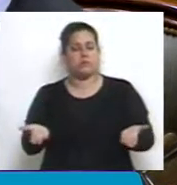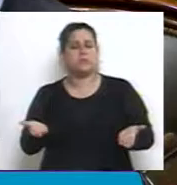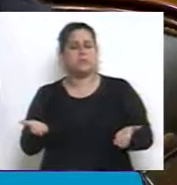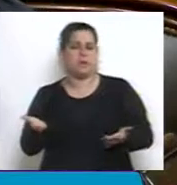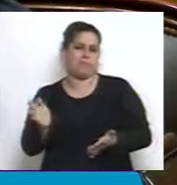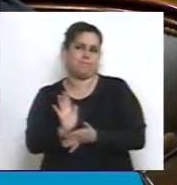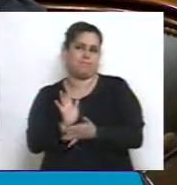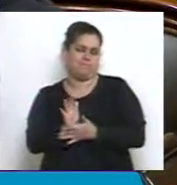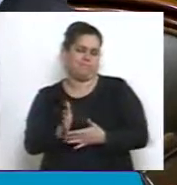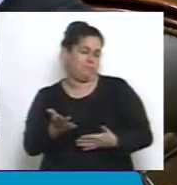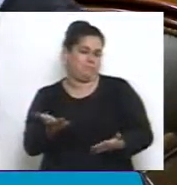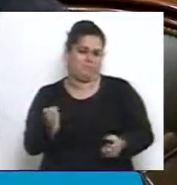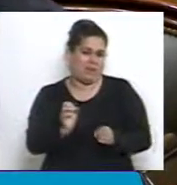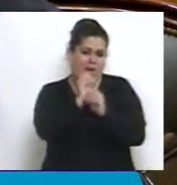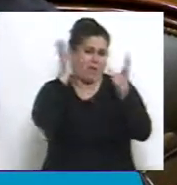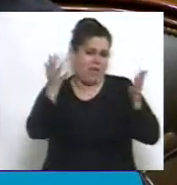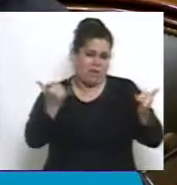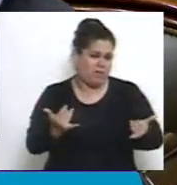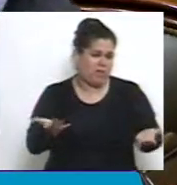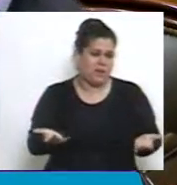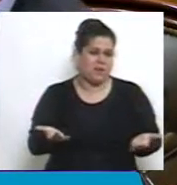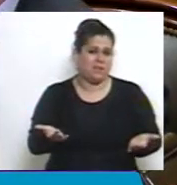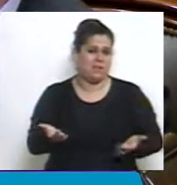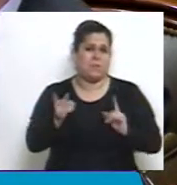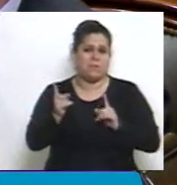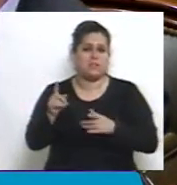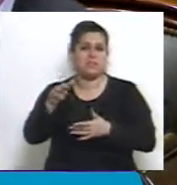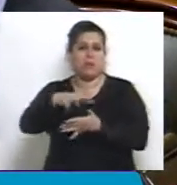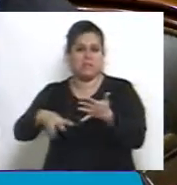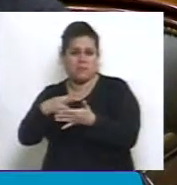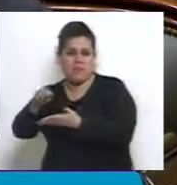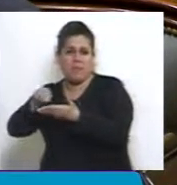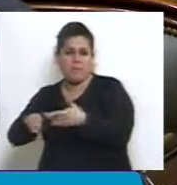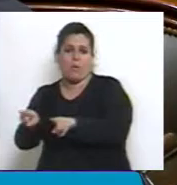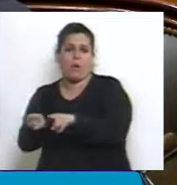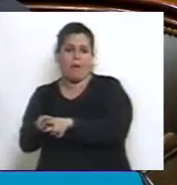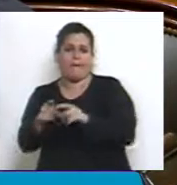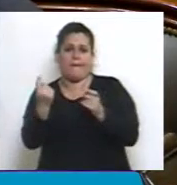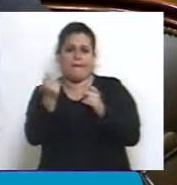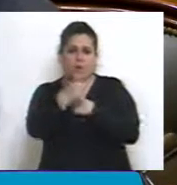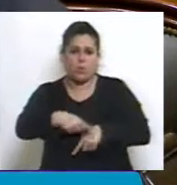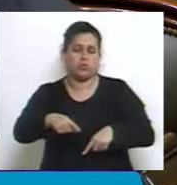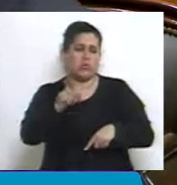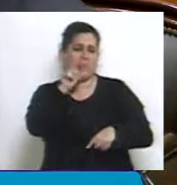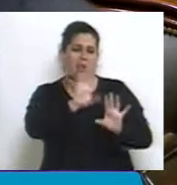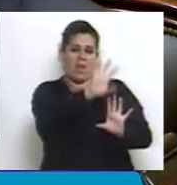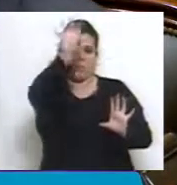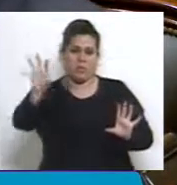claramente se reproduce este esquema de privación de recursos de las provincias,